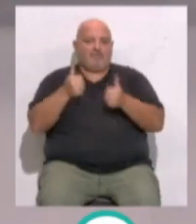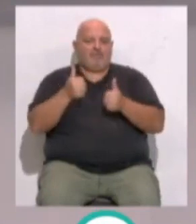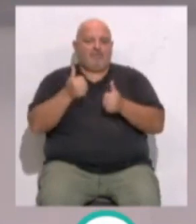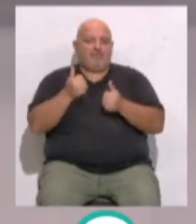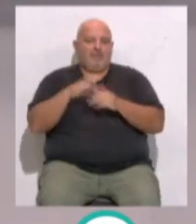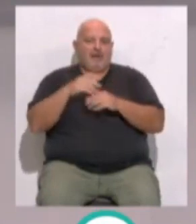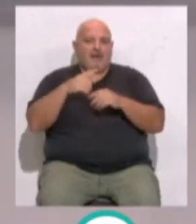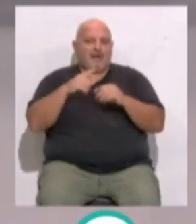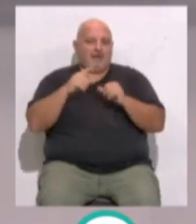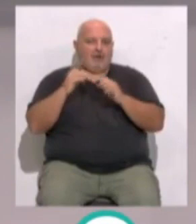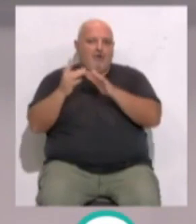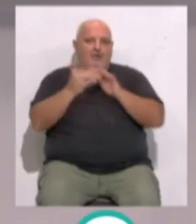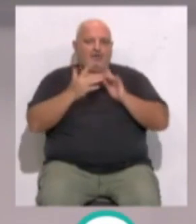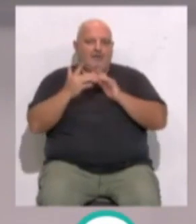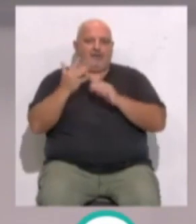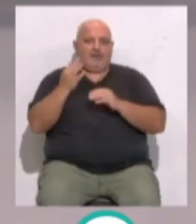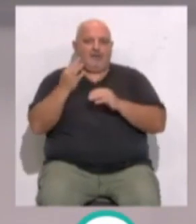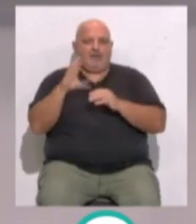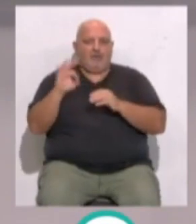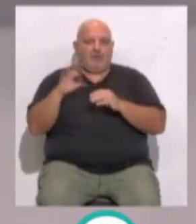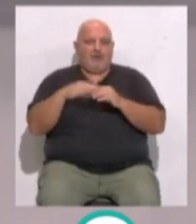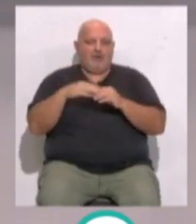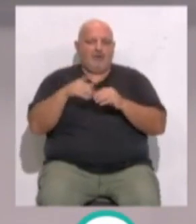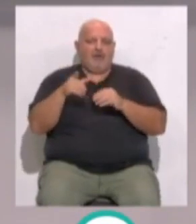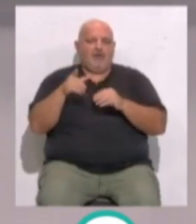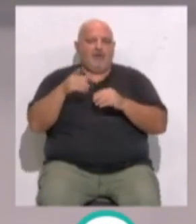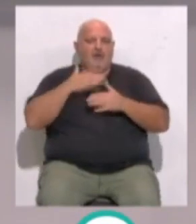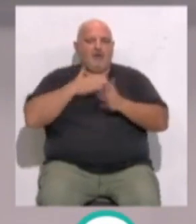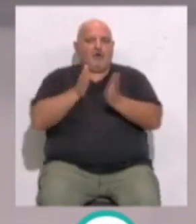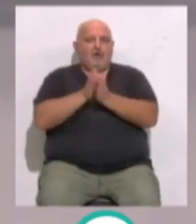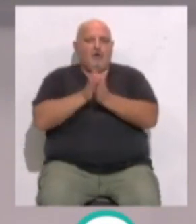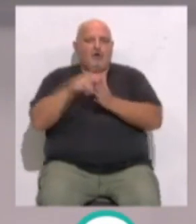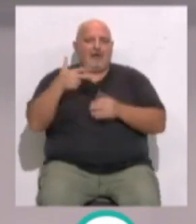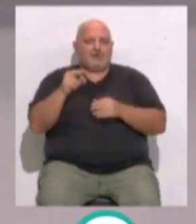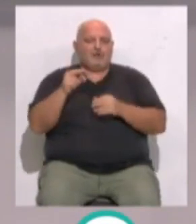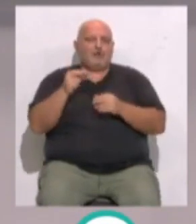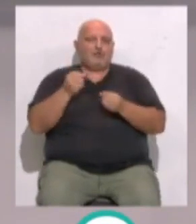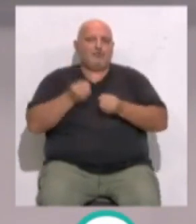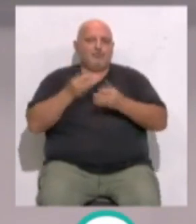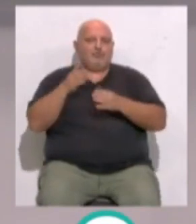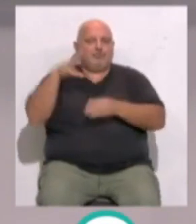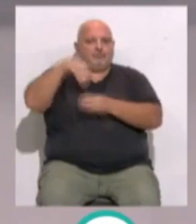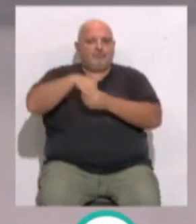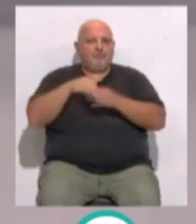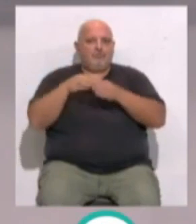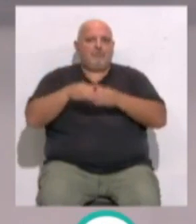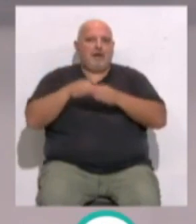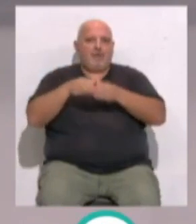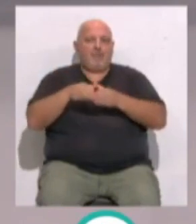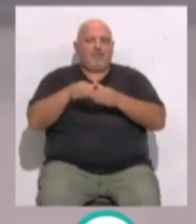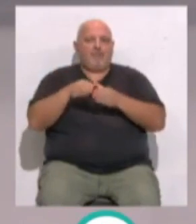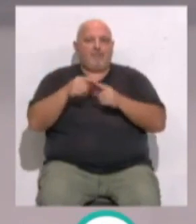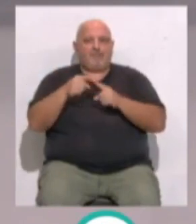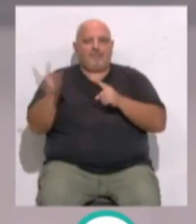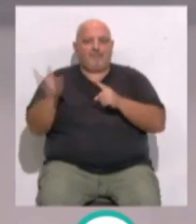retomar el contacto con el F-50 Victoria. Nuestro compañero Nacho Limón ha estado embarcado con los gallos en